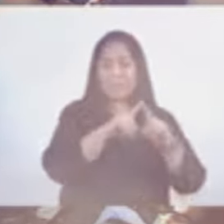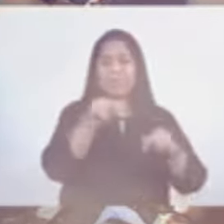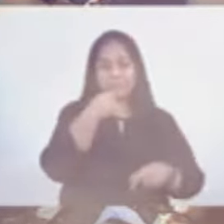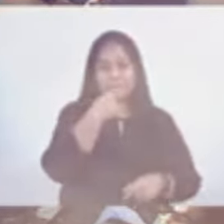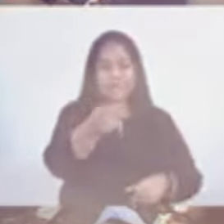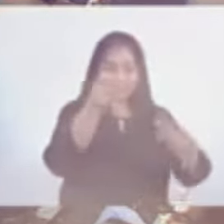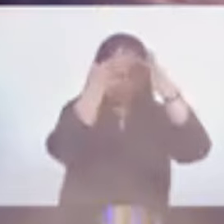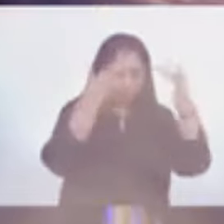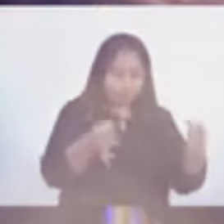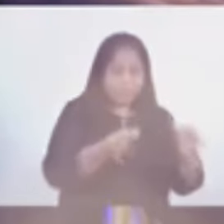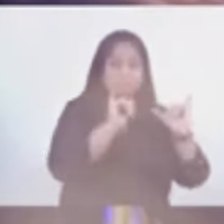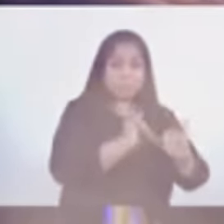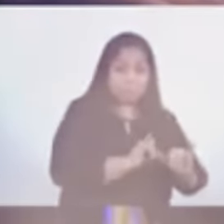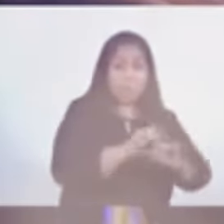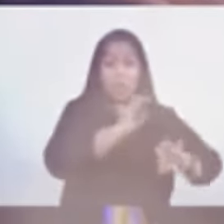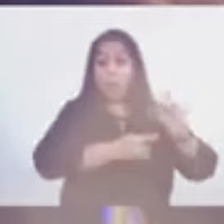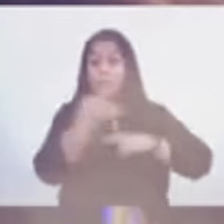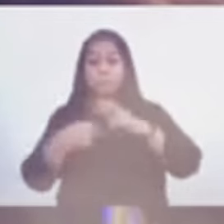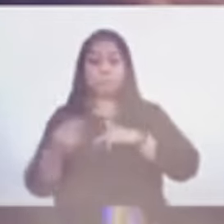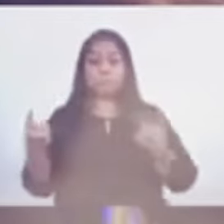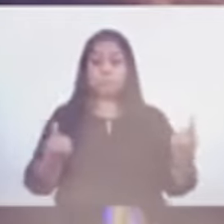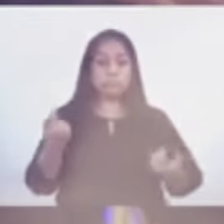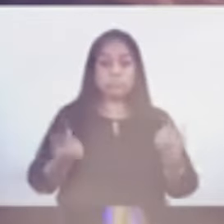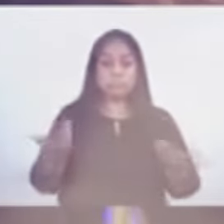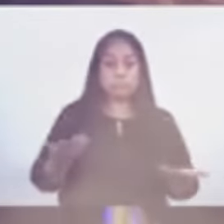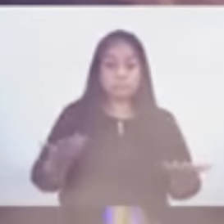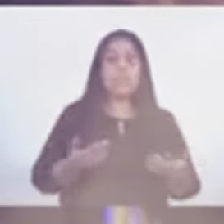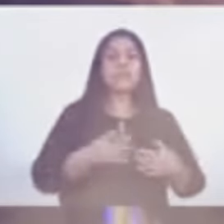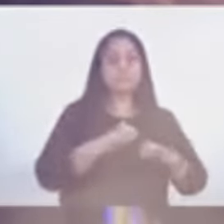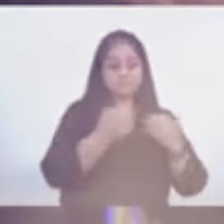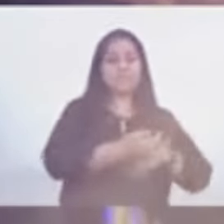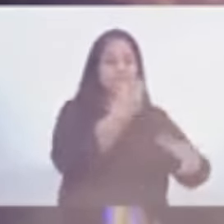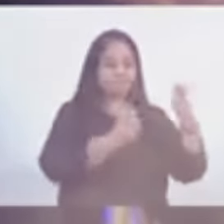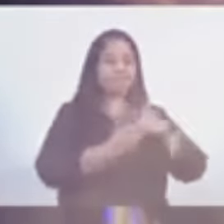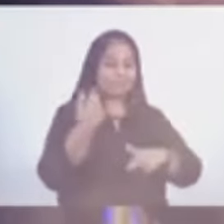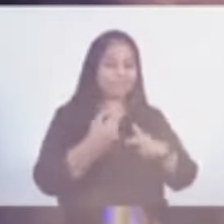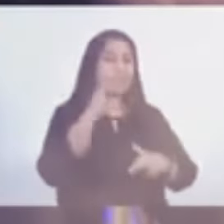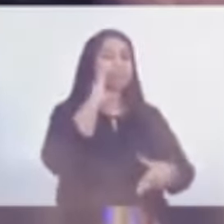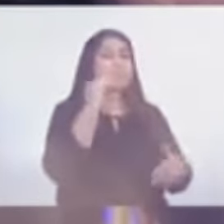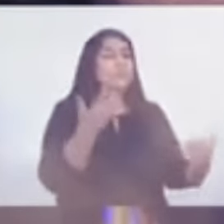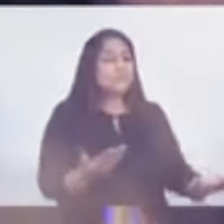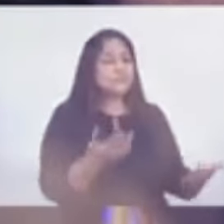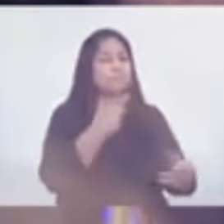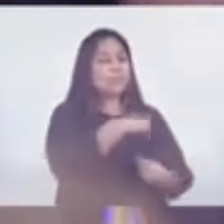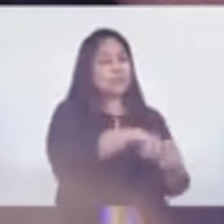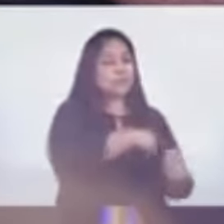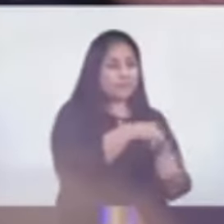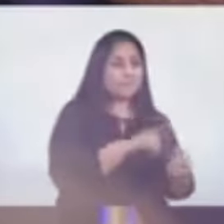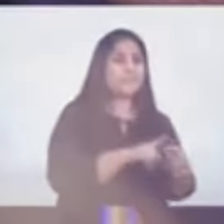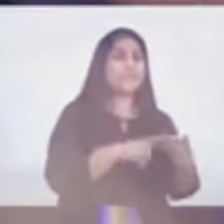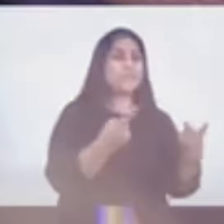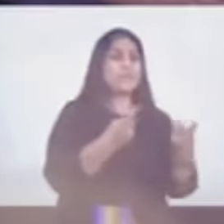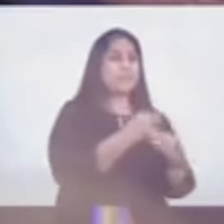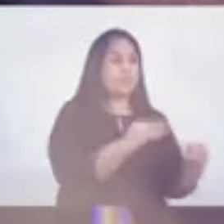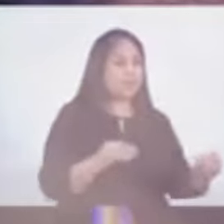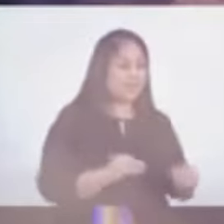determinado momento, bueno, nos vamos a quedar acá o regresamos, y regresamos, ¿por qué? Por la familia, por la tierra,